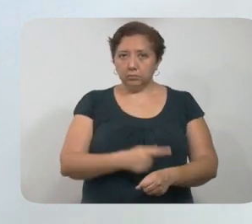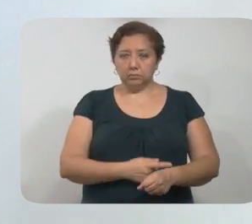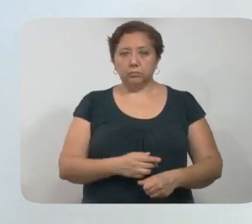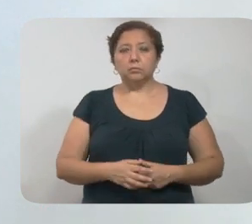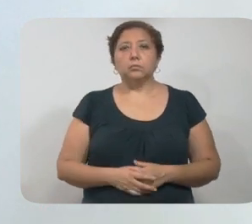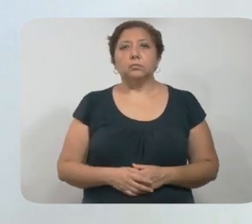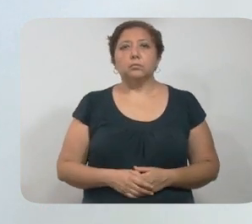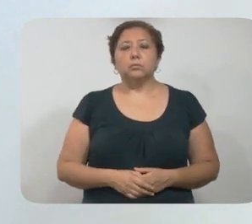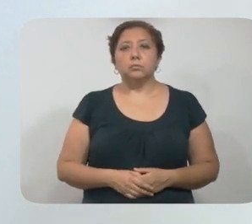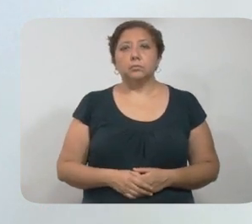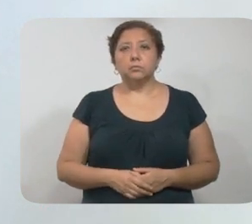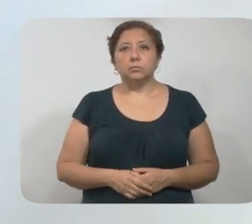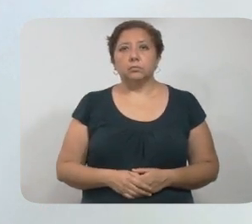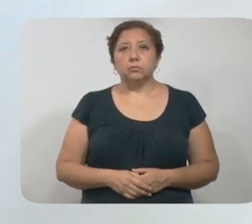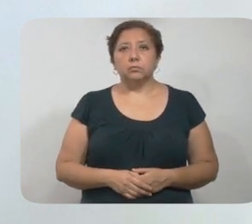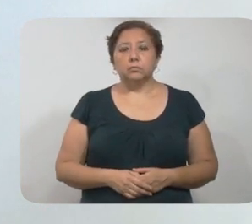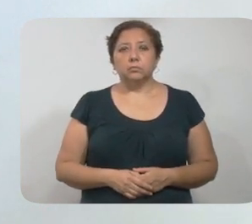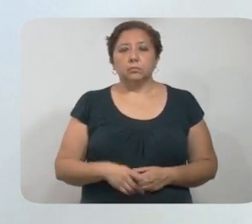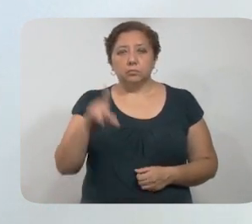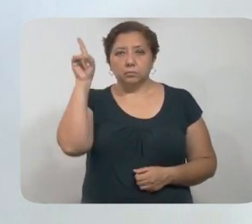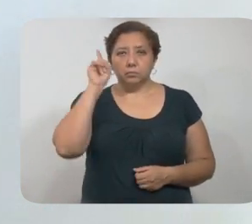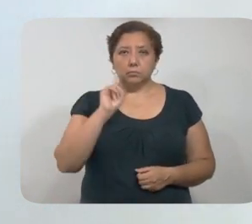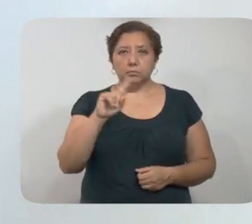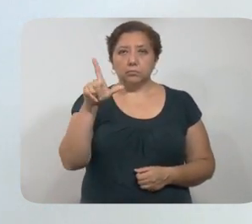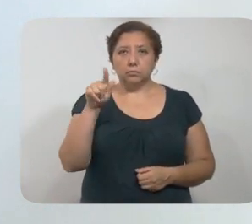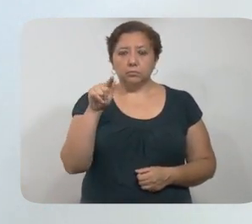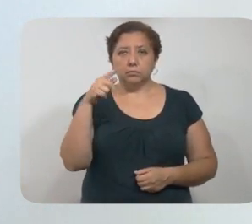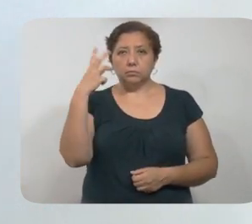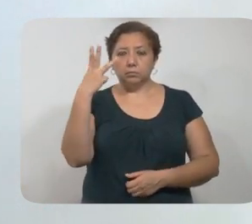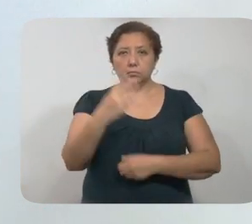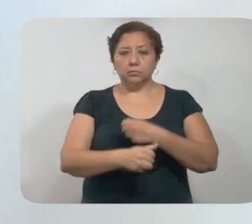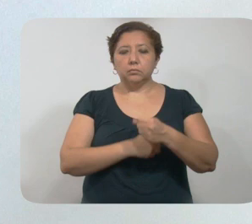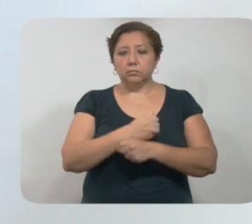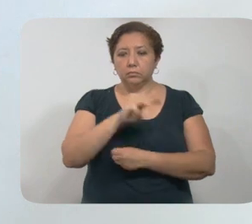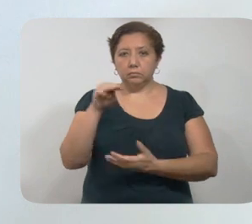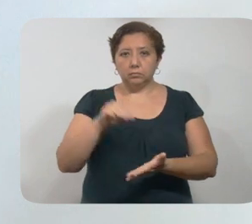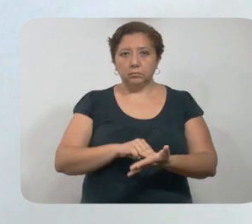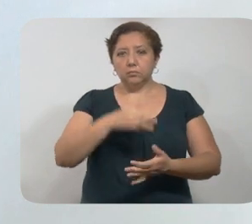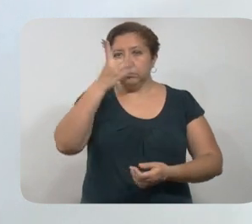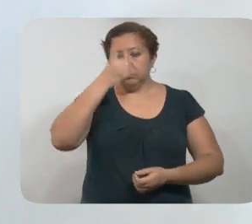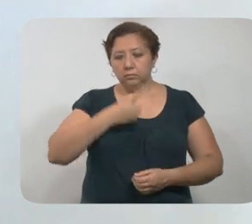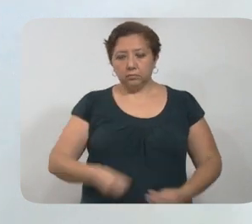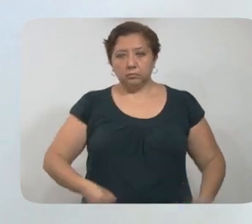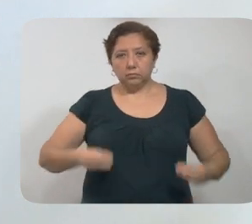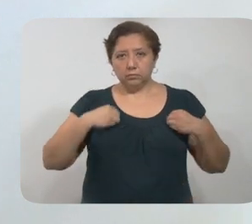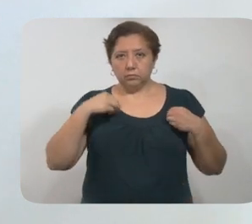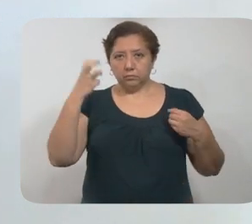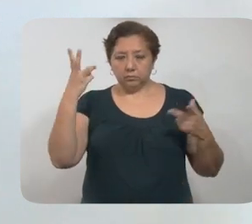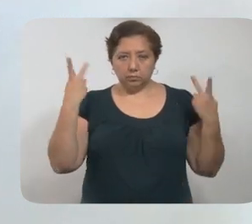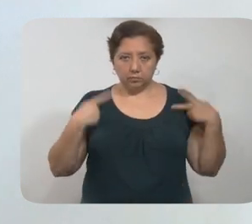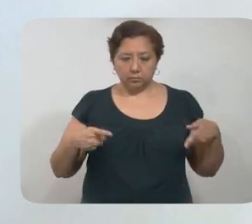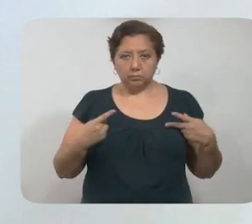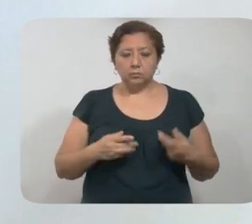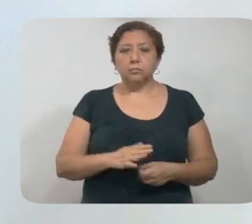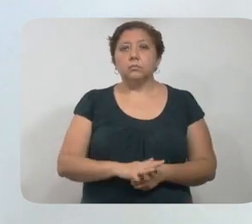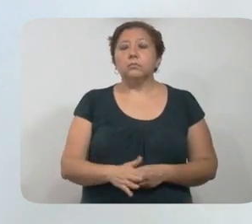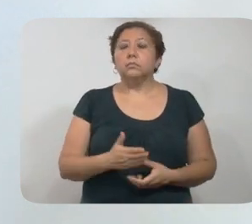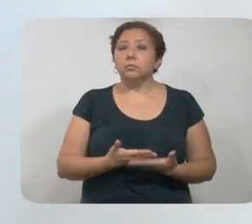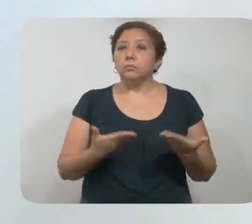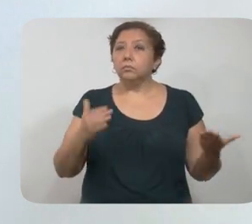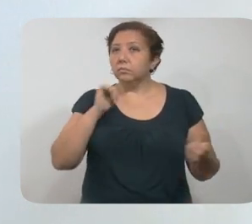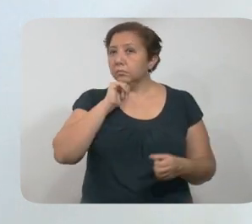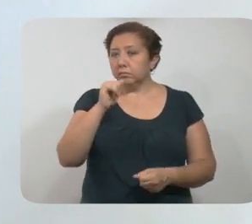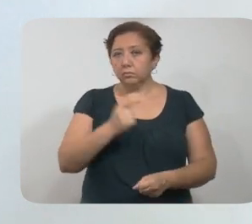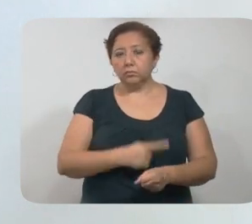reporta asintomático. Mujer de 73 años de Mérida, con diabetes. Convivía con tres contactos, los cuales hasta el